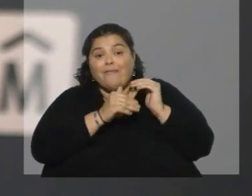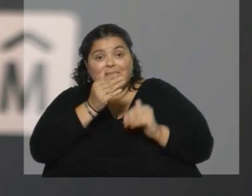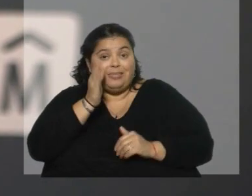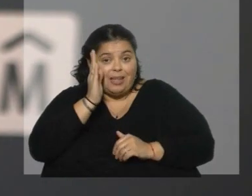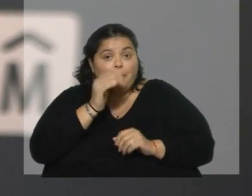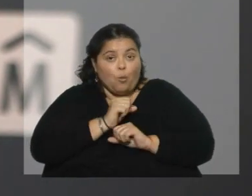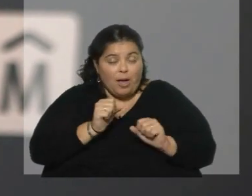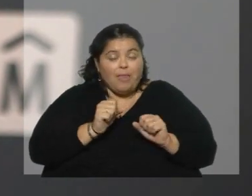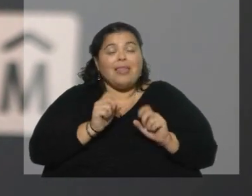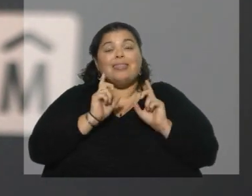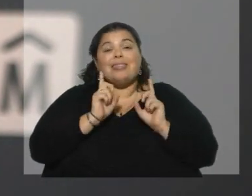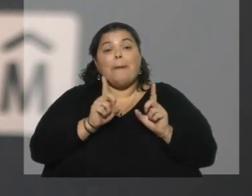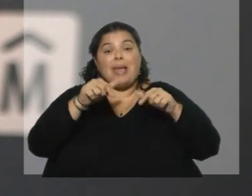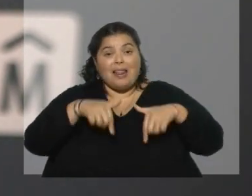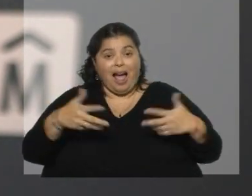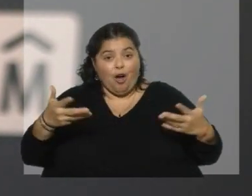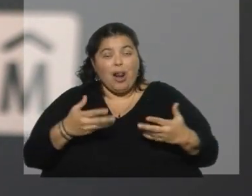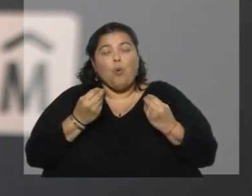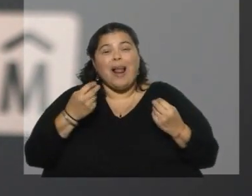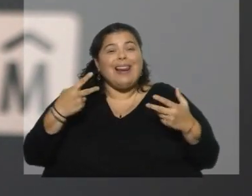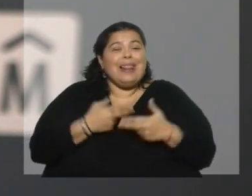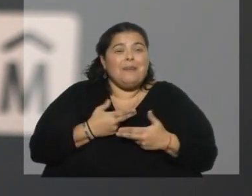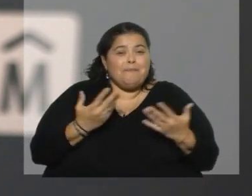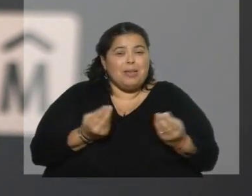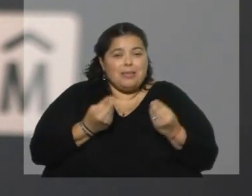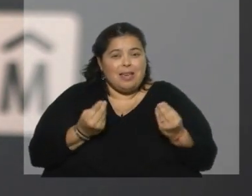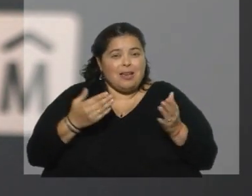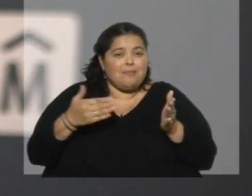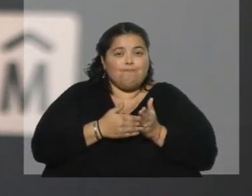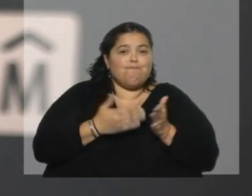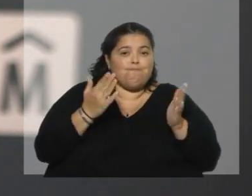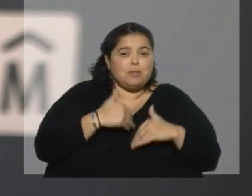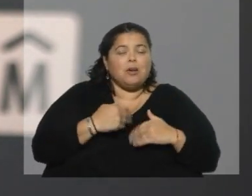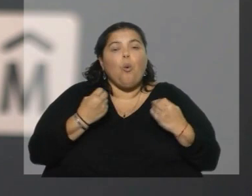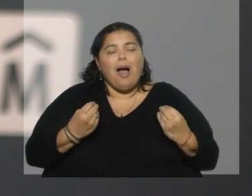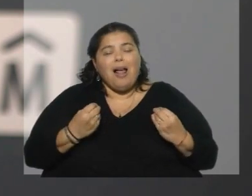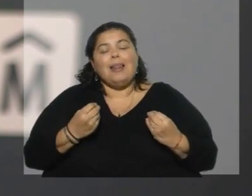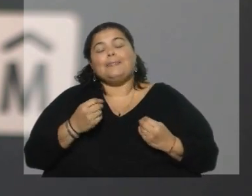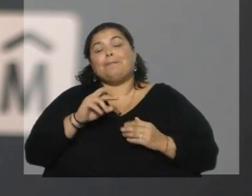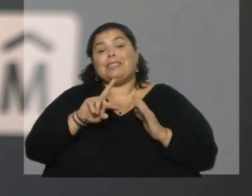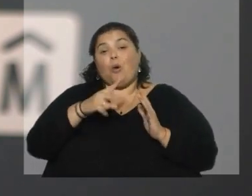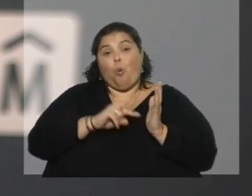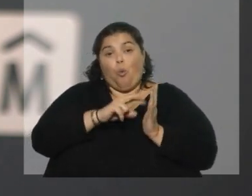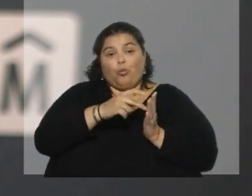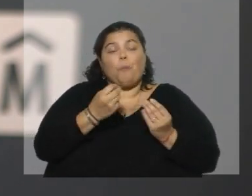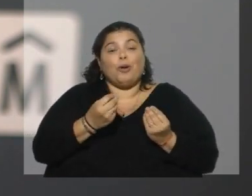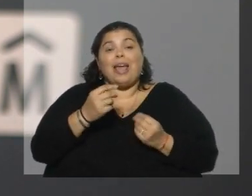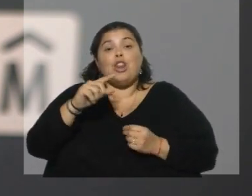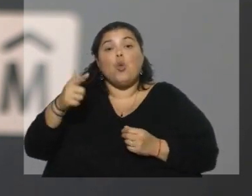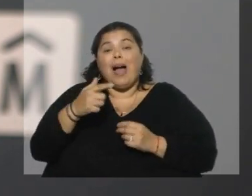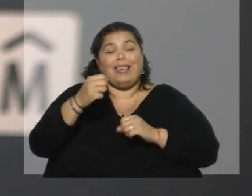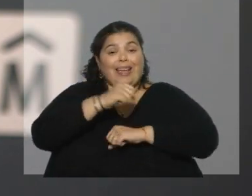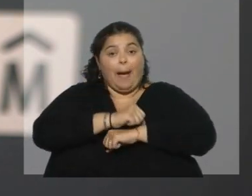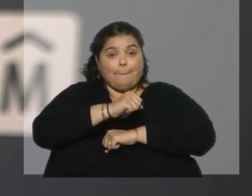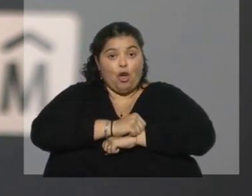Hoy en día, por supuesto, una de las limitantes para poder dar ese segundo escalón pasa justamente por la disponibilidad de camiones